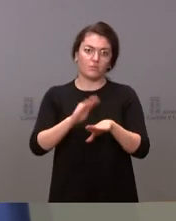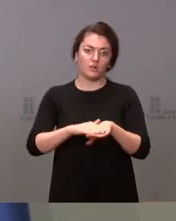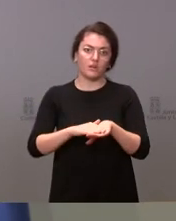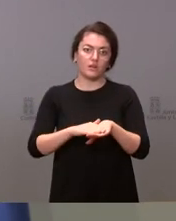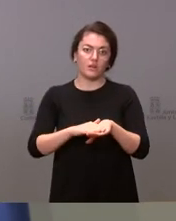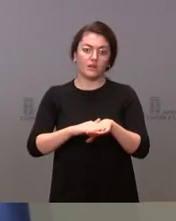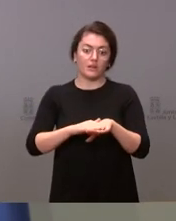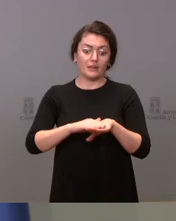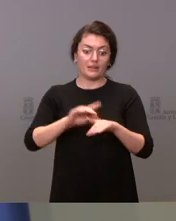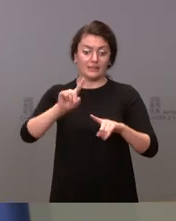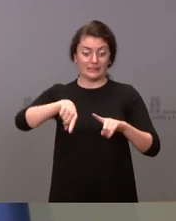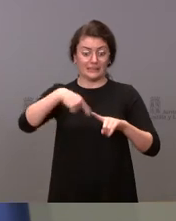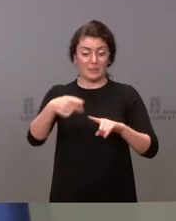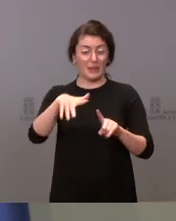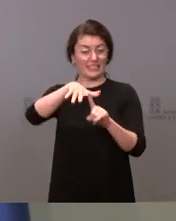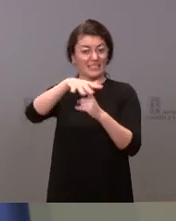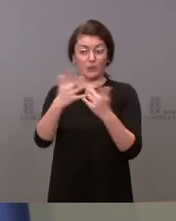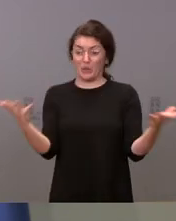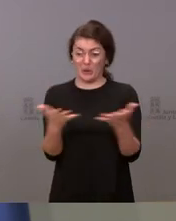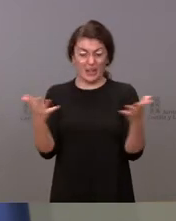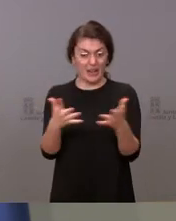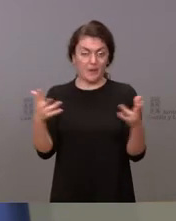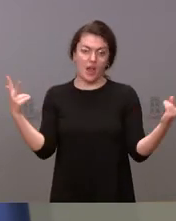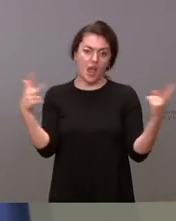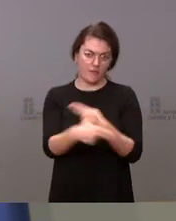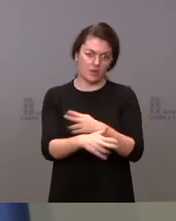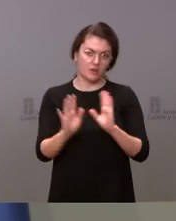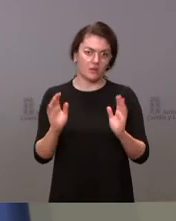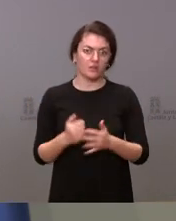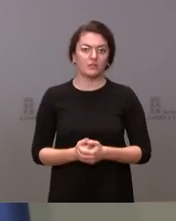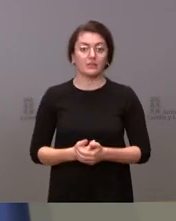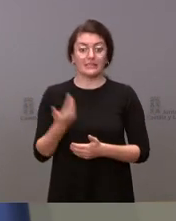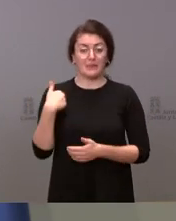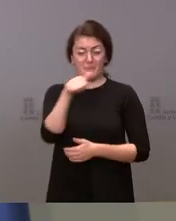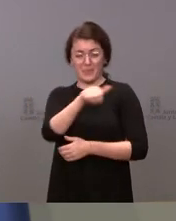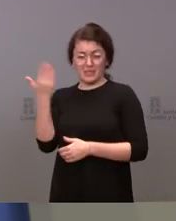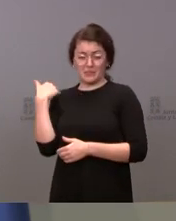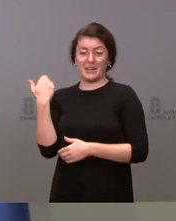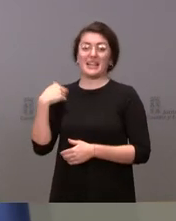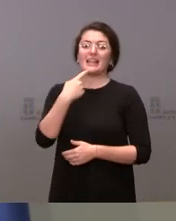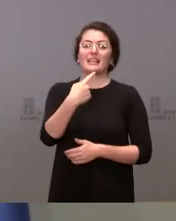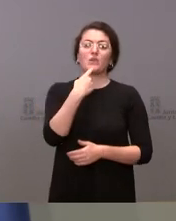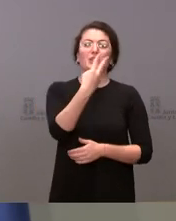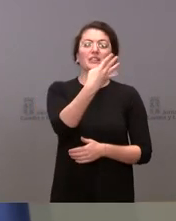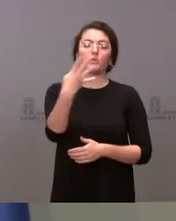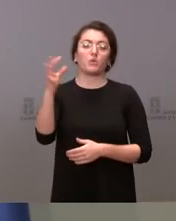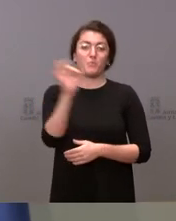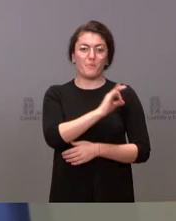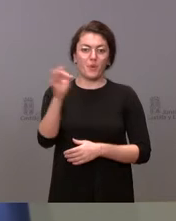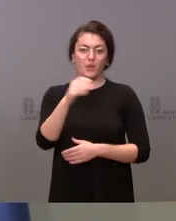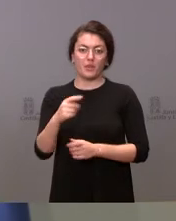que se encuentren en situaciones de gravedad. Les dije la semana pasada, el 34% de nuestros ingresos en la UBI